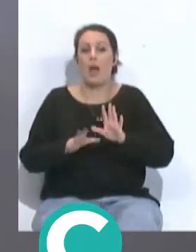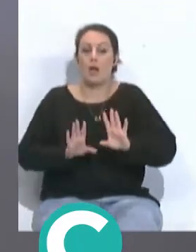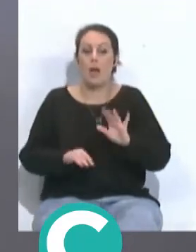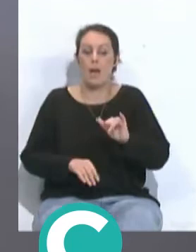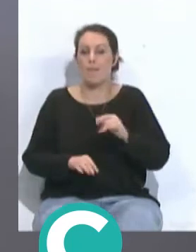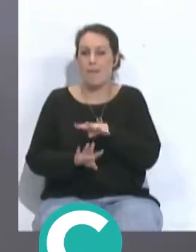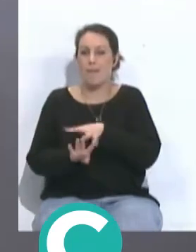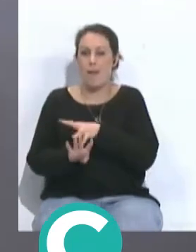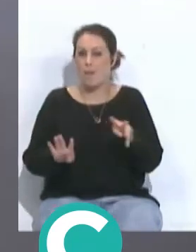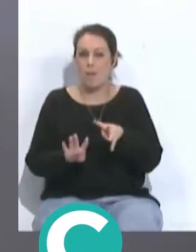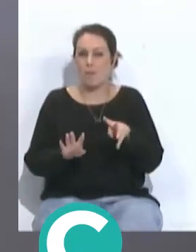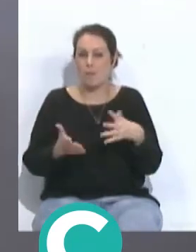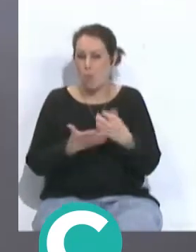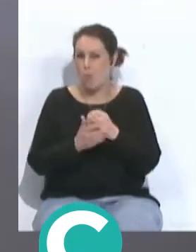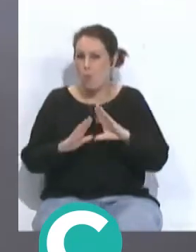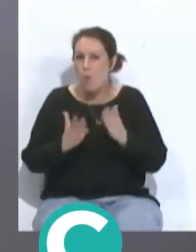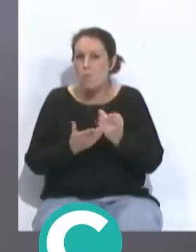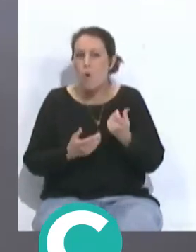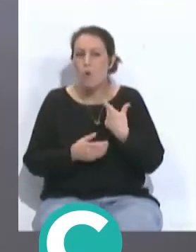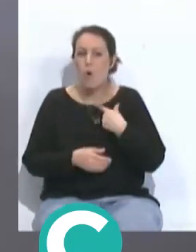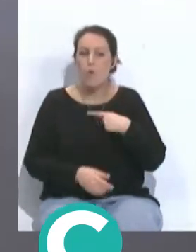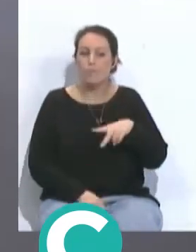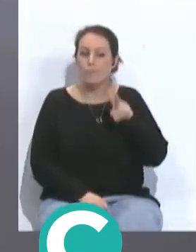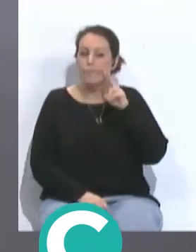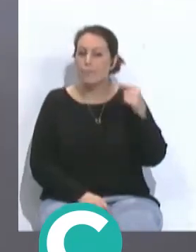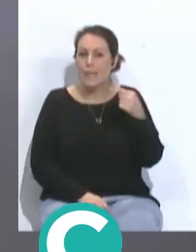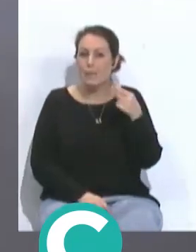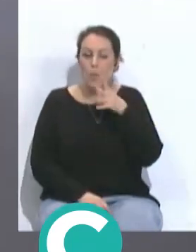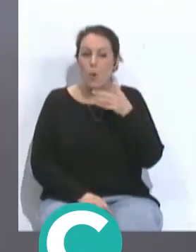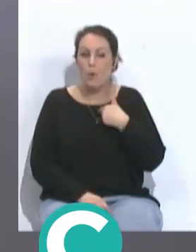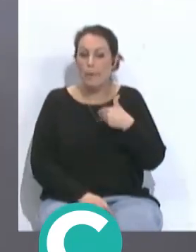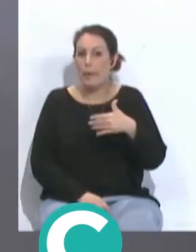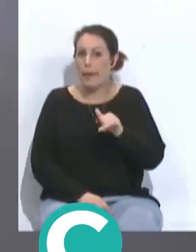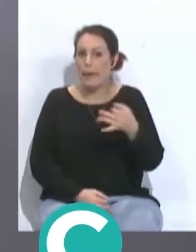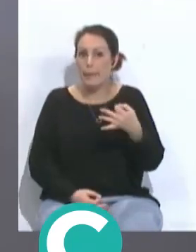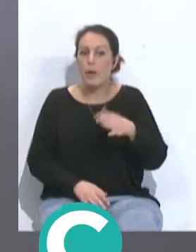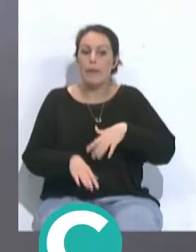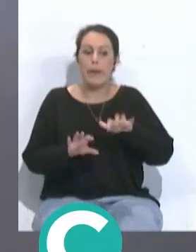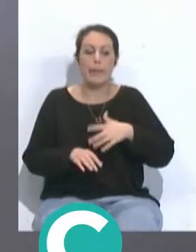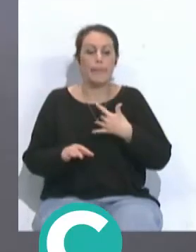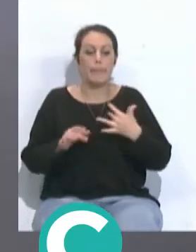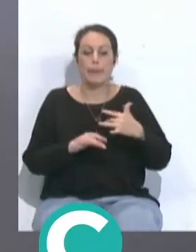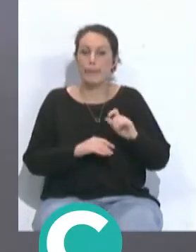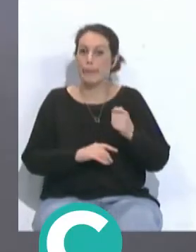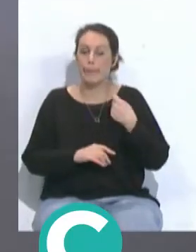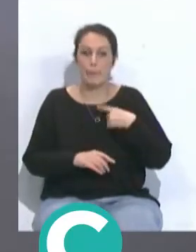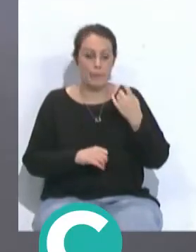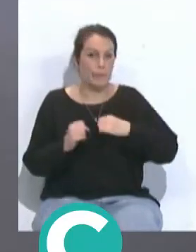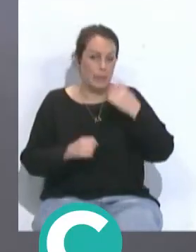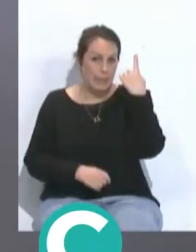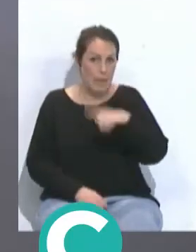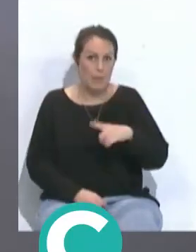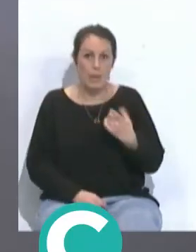un calendario que todo el mundo éramos quizá un poco pesimistas por lo que nos venía encima pero el Cádiz está solventando bien estos partidos lo está sabiendo competir